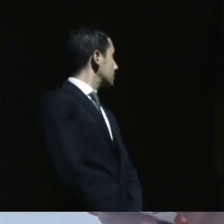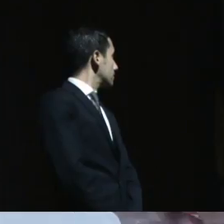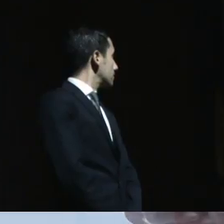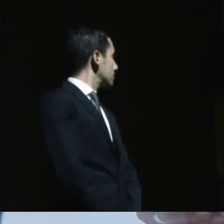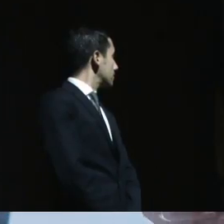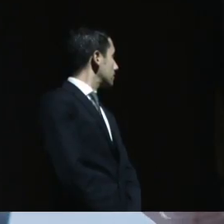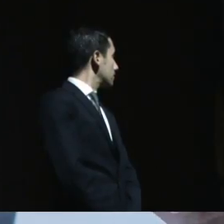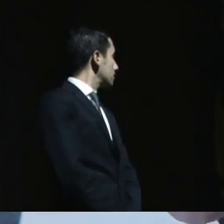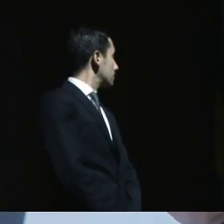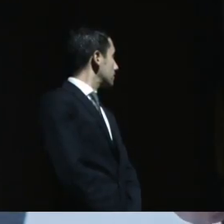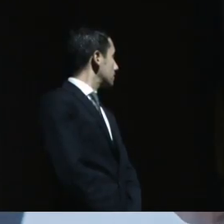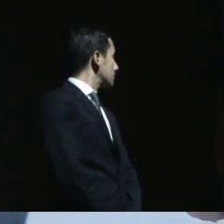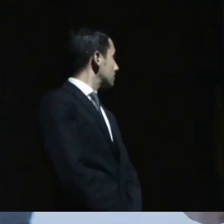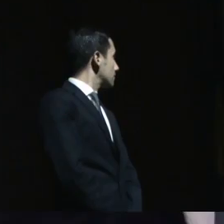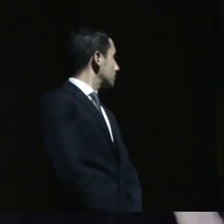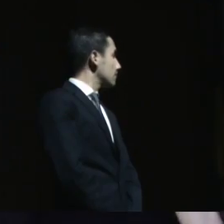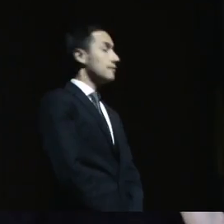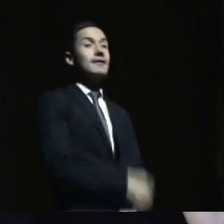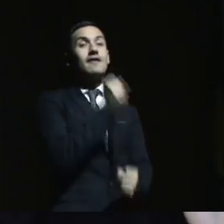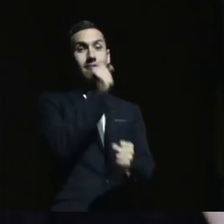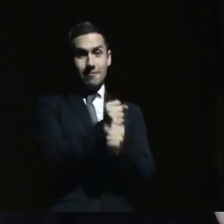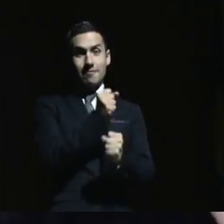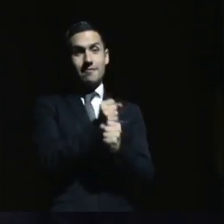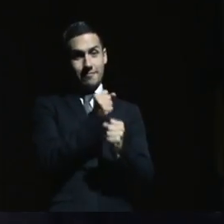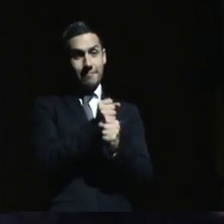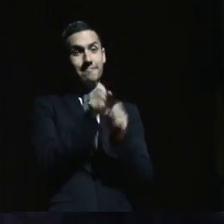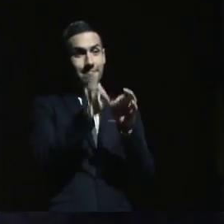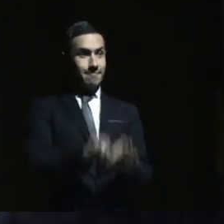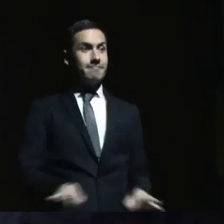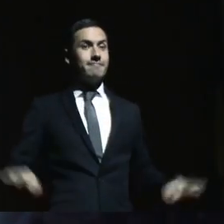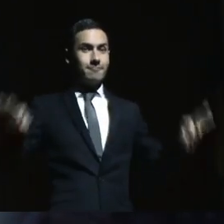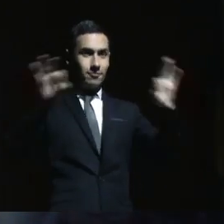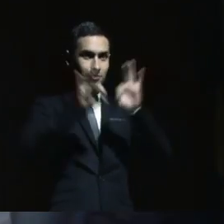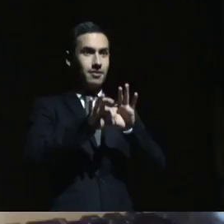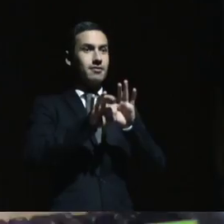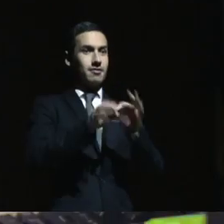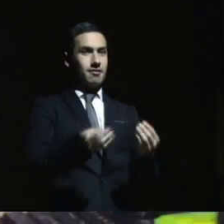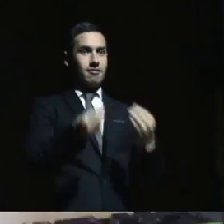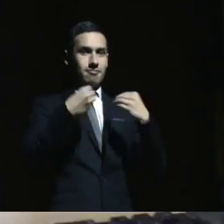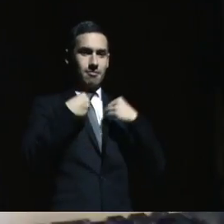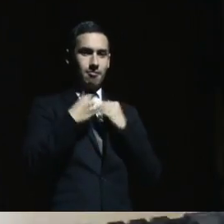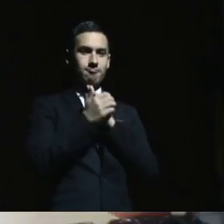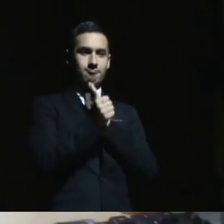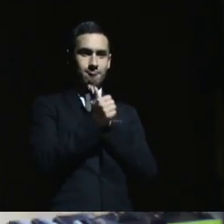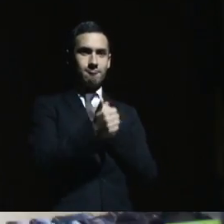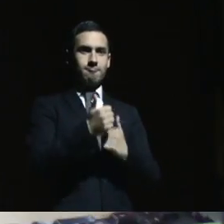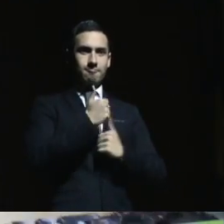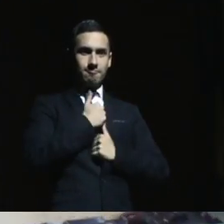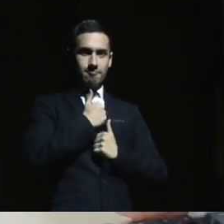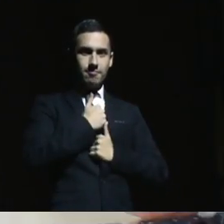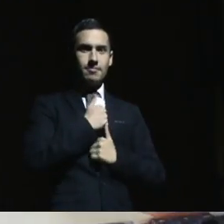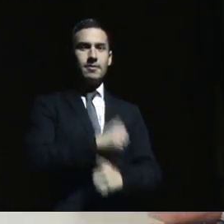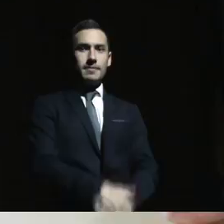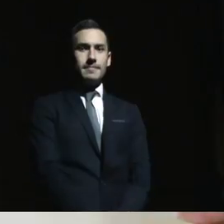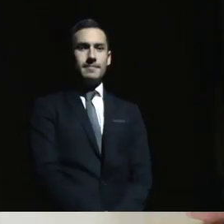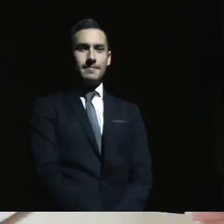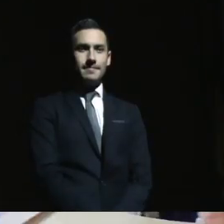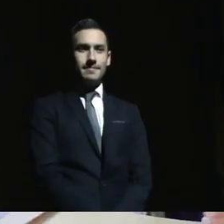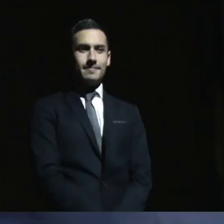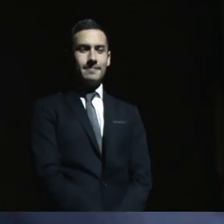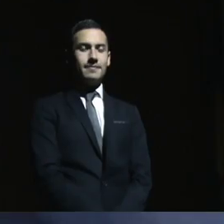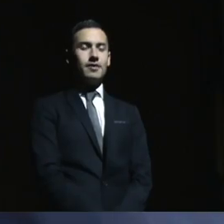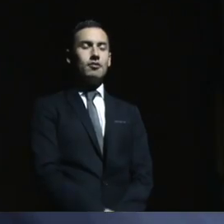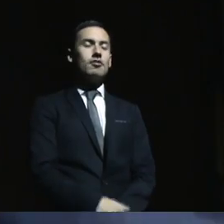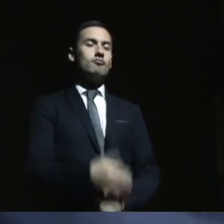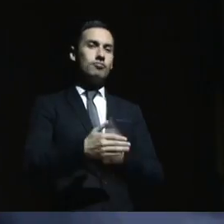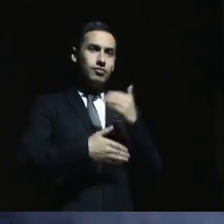Trabajar es importante para compartir con nosotros y apoyarlos. Al día